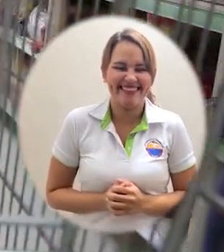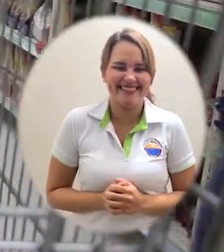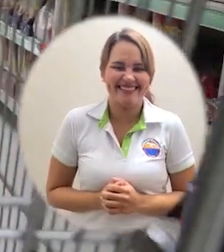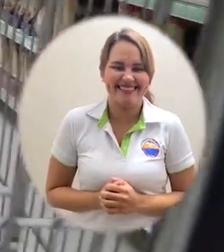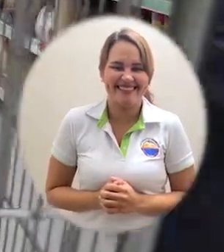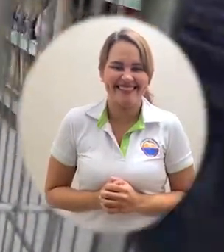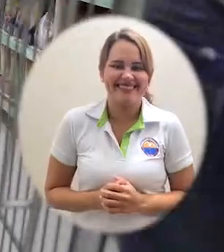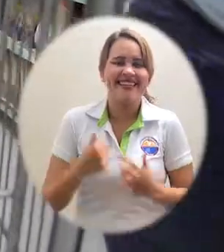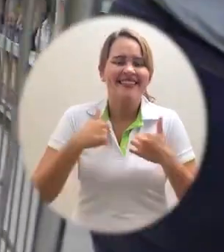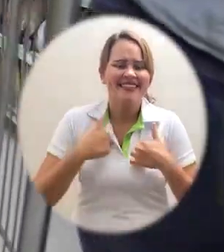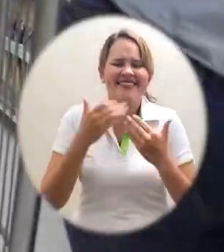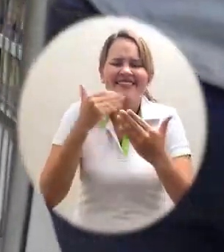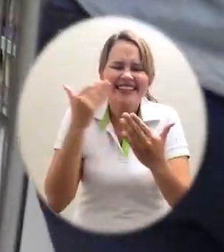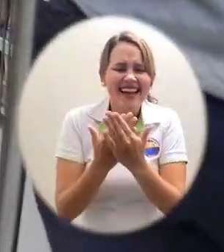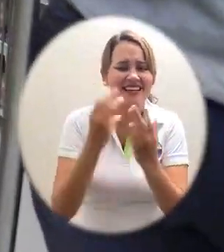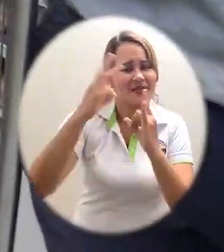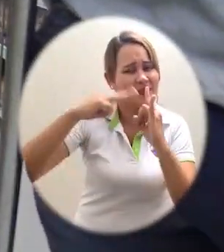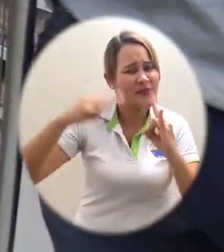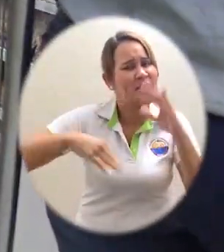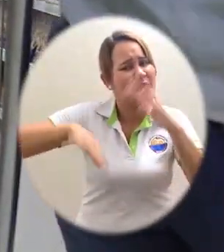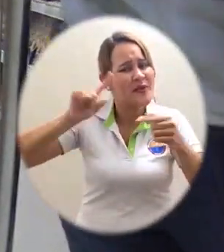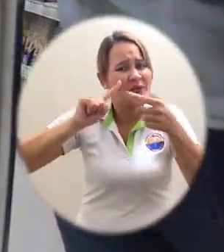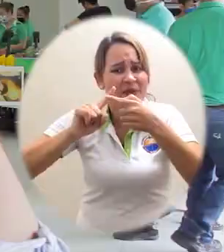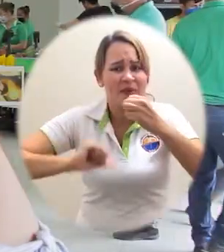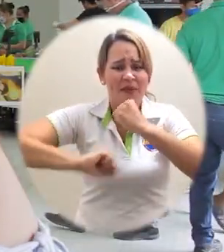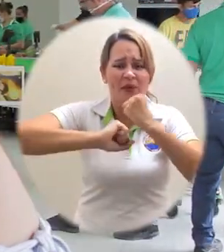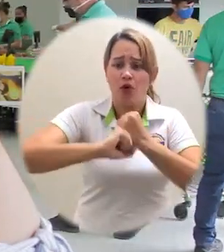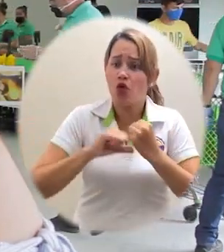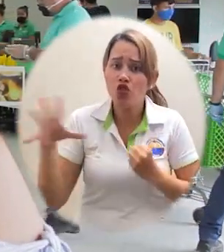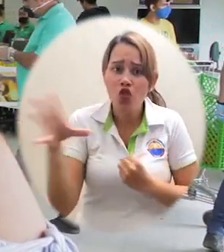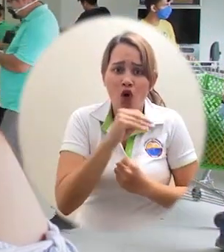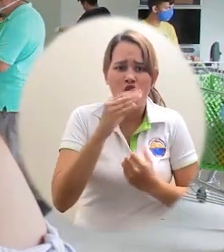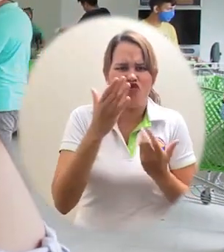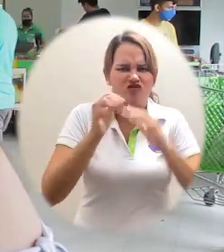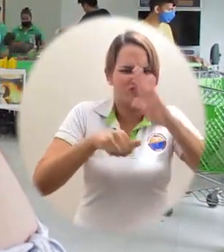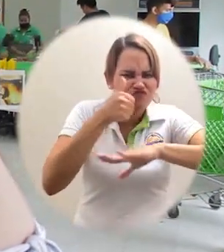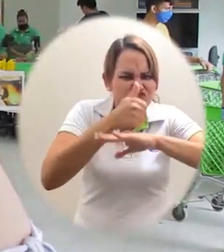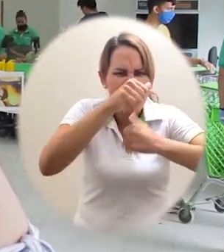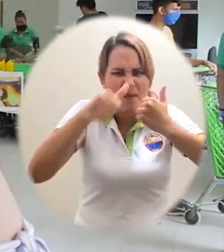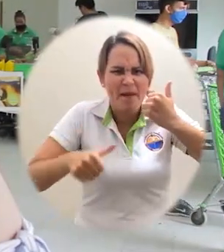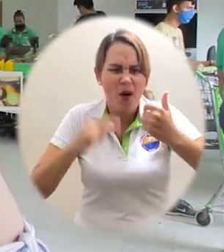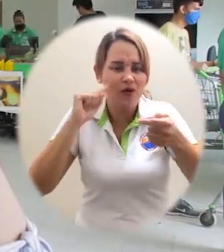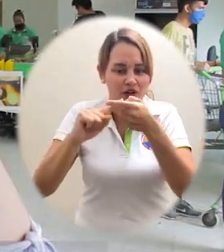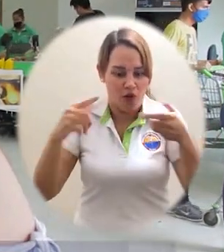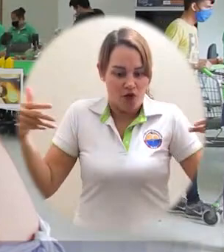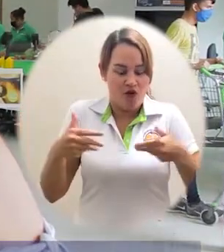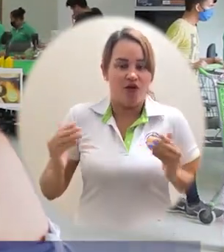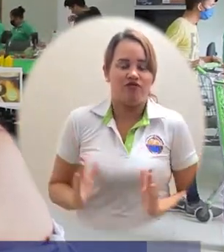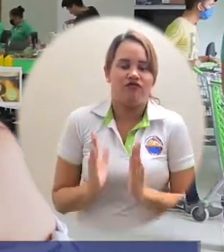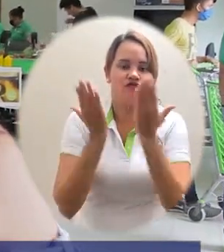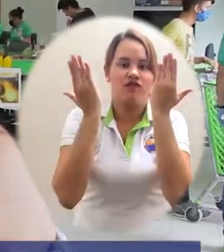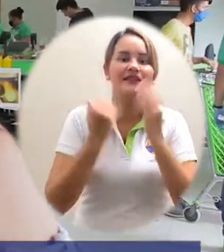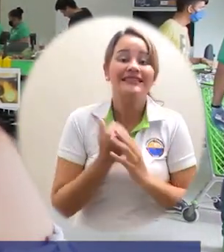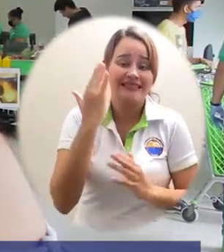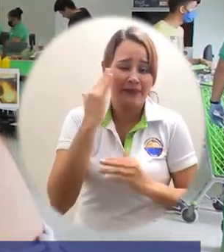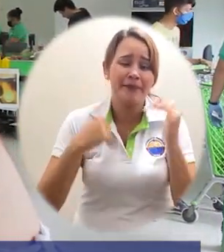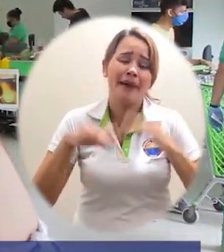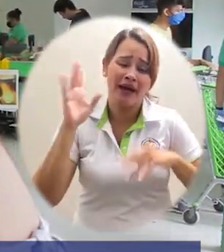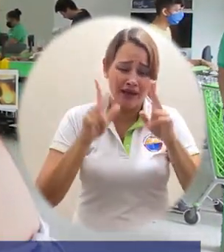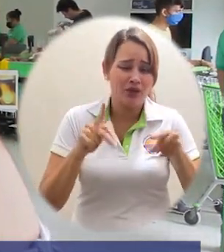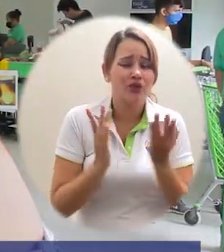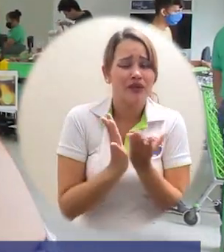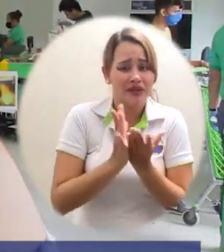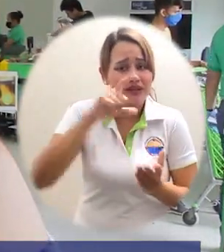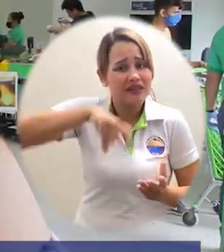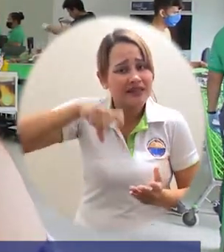todos somos Unimagdalena. Le quiero dar las gracias a la Universidad Magdalena y a todos aquellos que han contribuido a este programa que